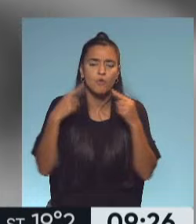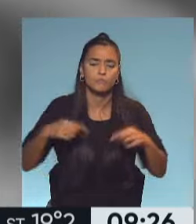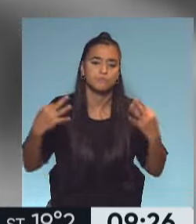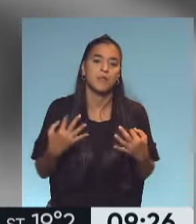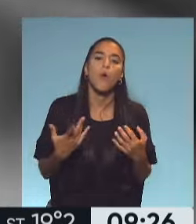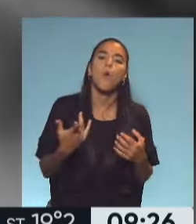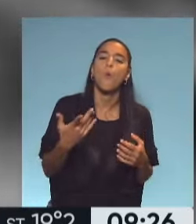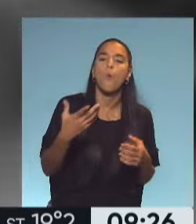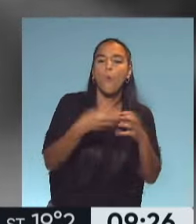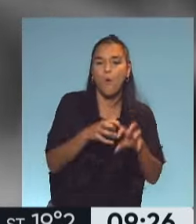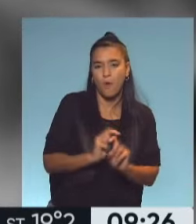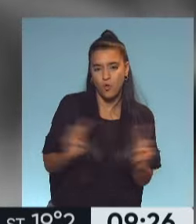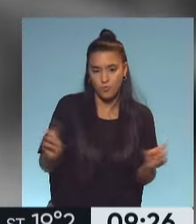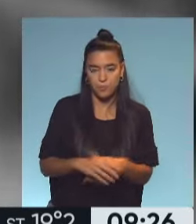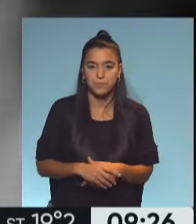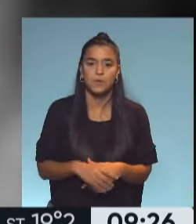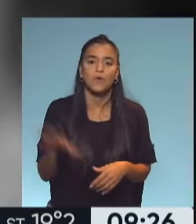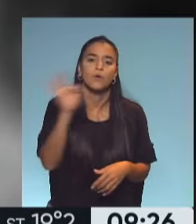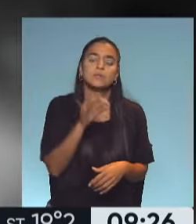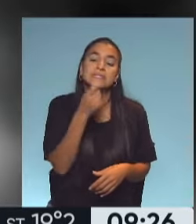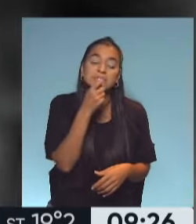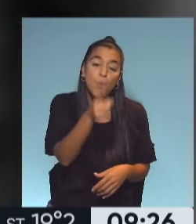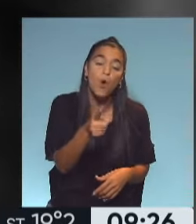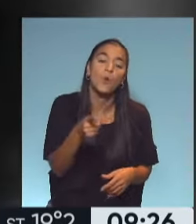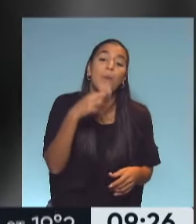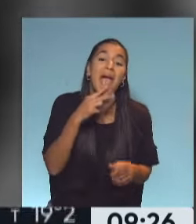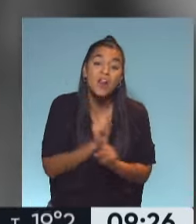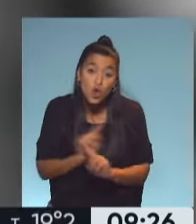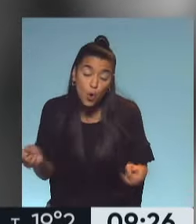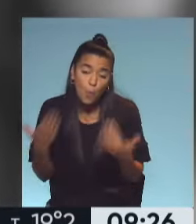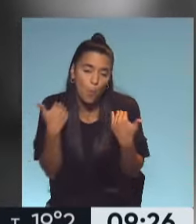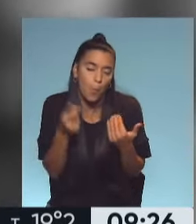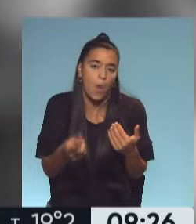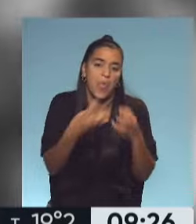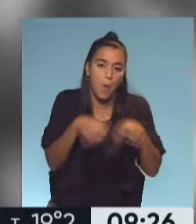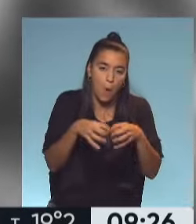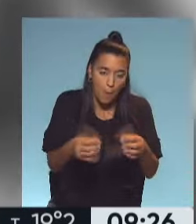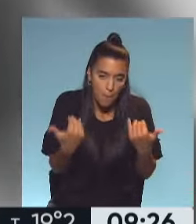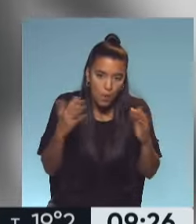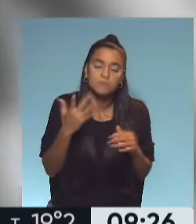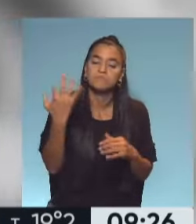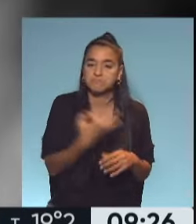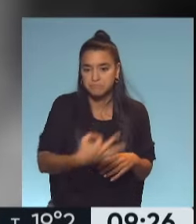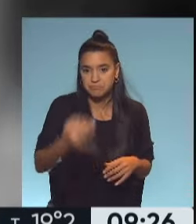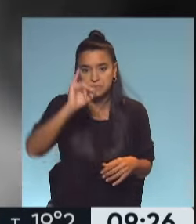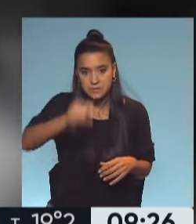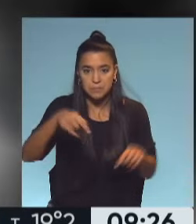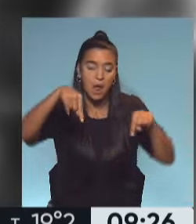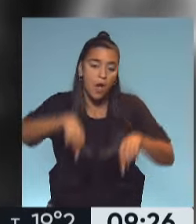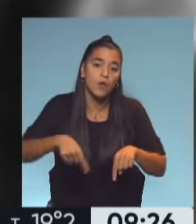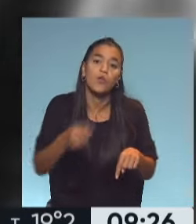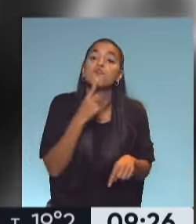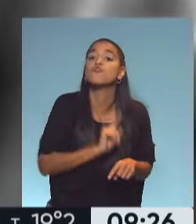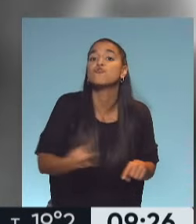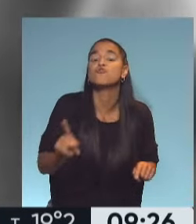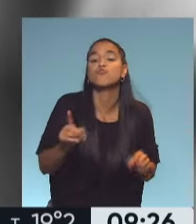el huevo. Exactamente. Si no sos ultra ultra vegano podés ponerle huevo también, no hay problema. Exacto. Pero en este caso es la opción no